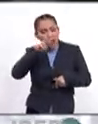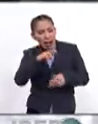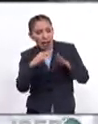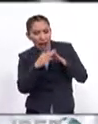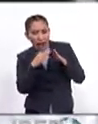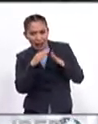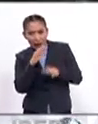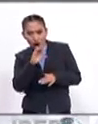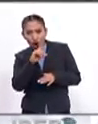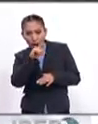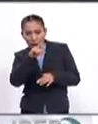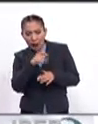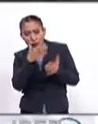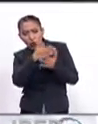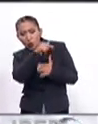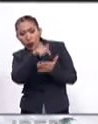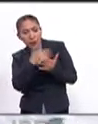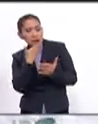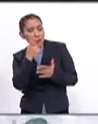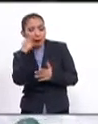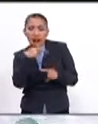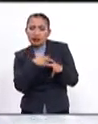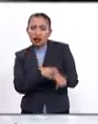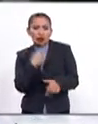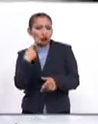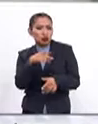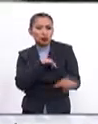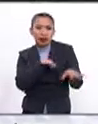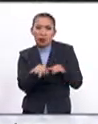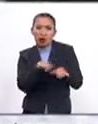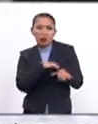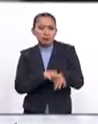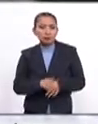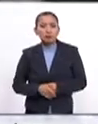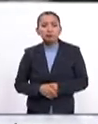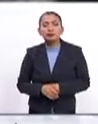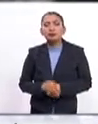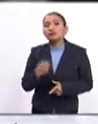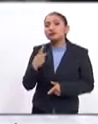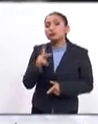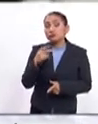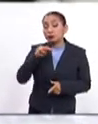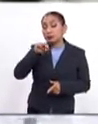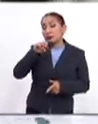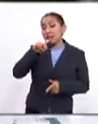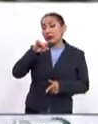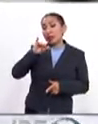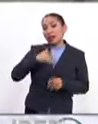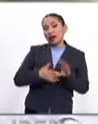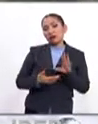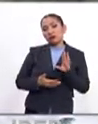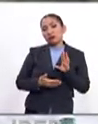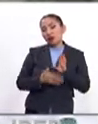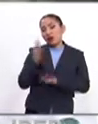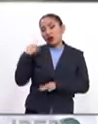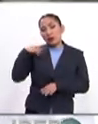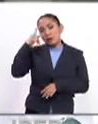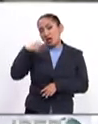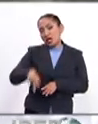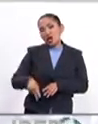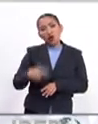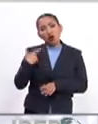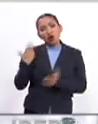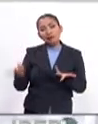el Colegio de México el espacio propicio para desarrollar esa disciplina. Pero Medina se fue muy temprano de México,